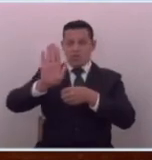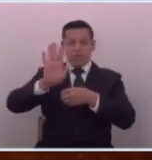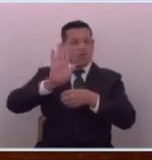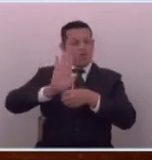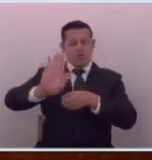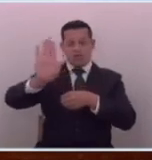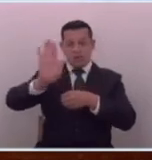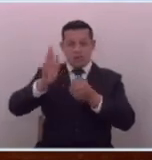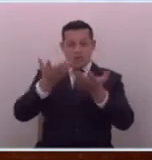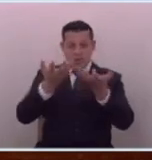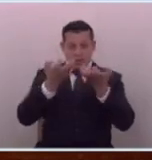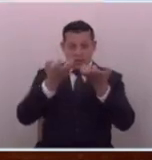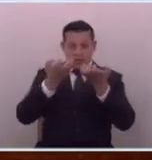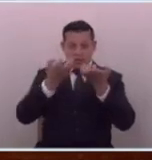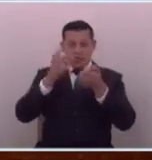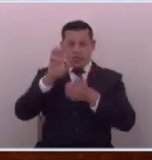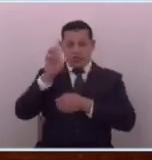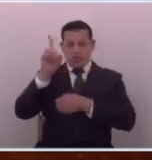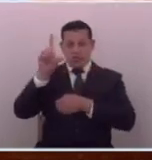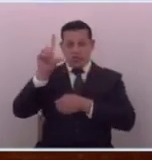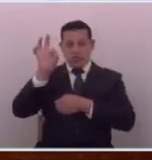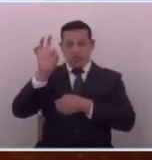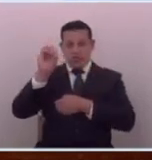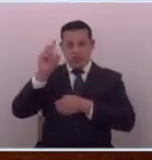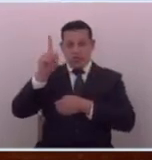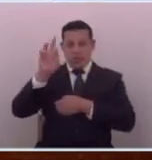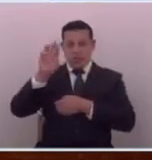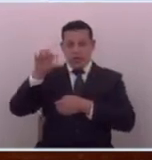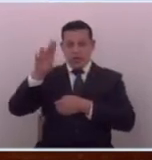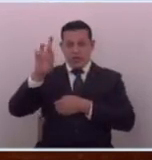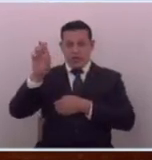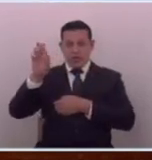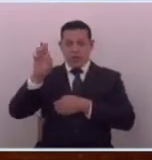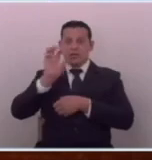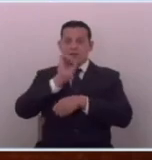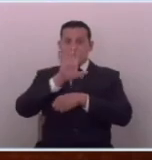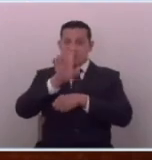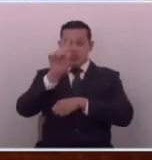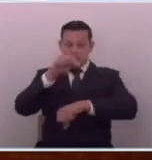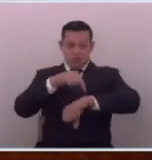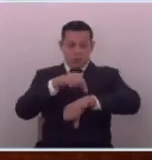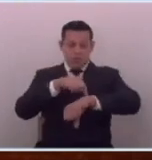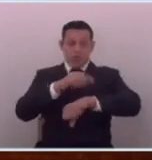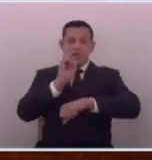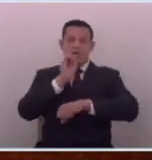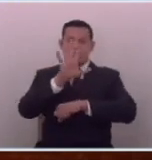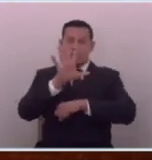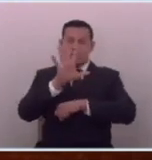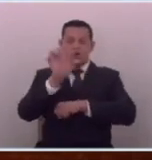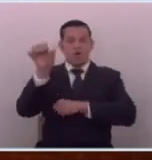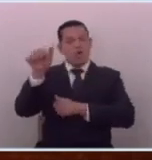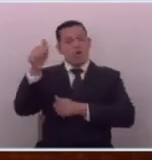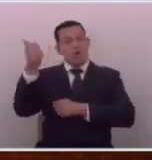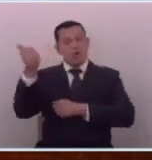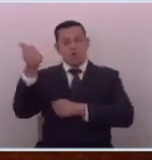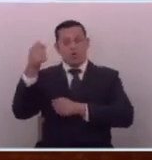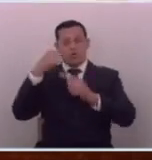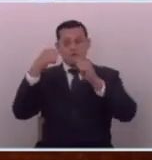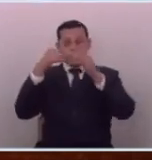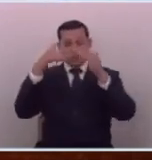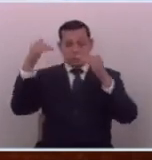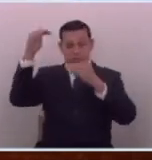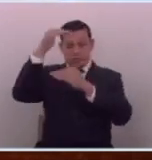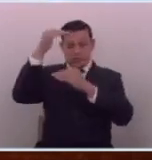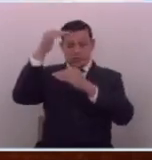nunca se atrevieron o Rodolfo Parker se atrevió en algún momento a decir a su otro jefe